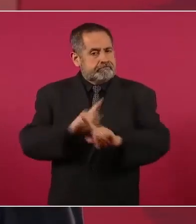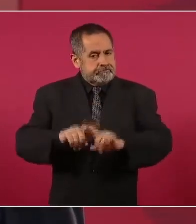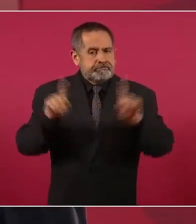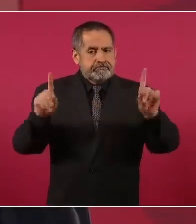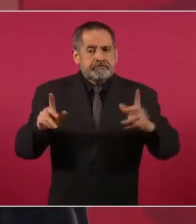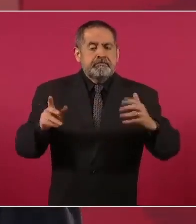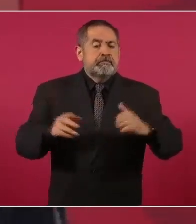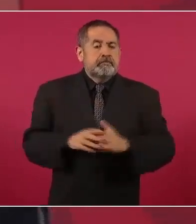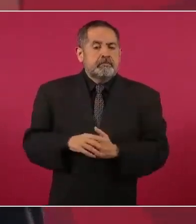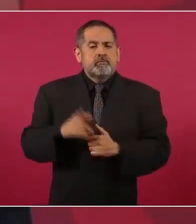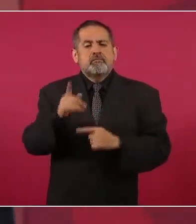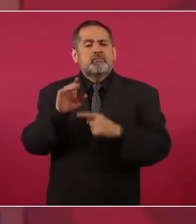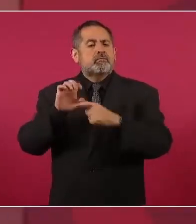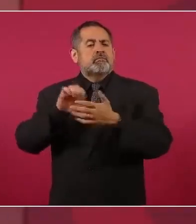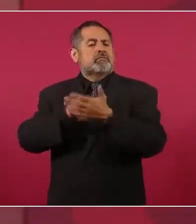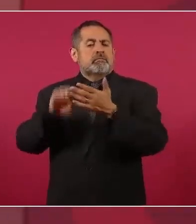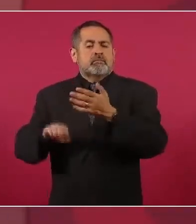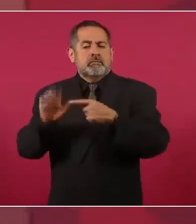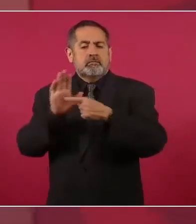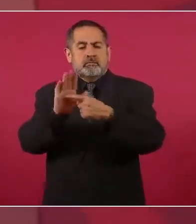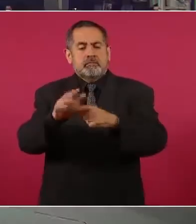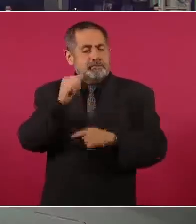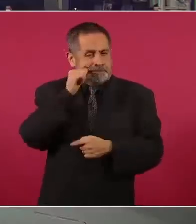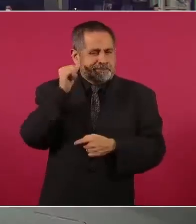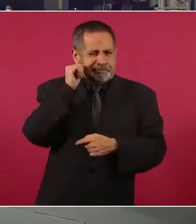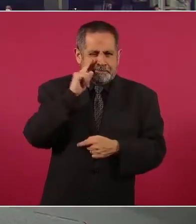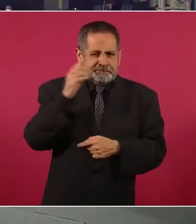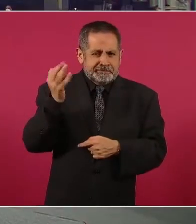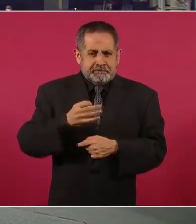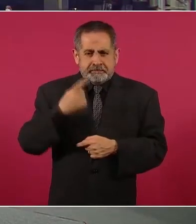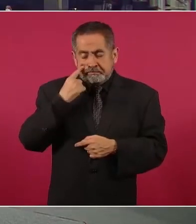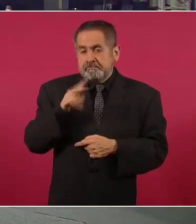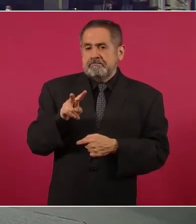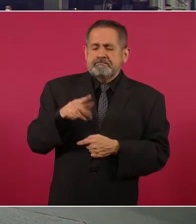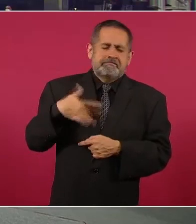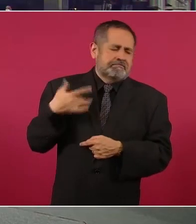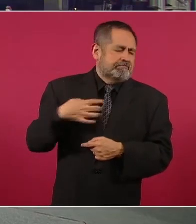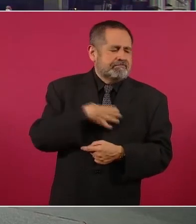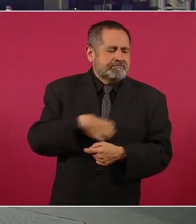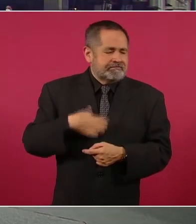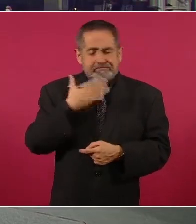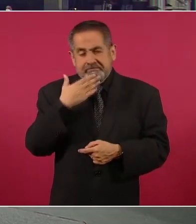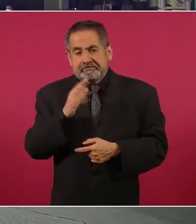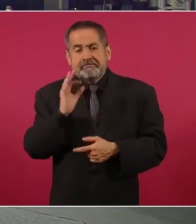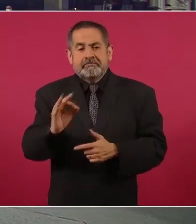Les voy a poner un ejemplo de ayer, que además me tiene muy contento,